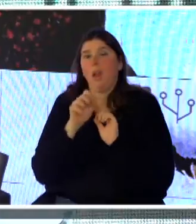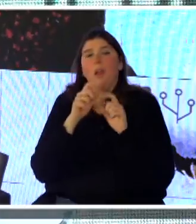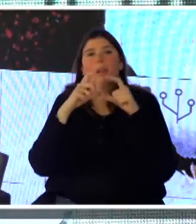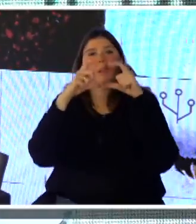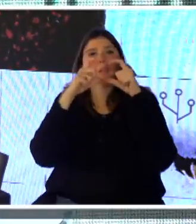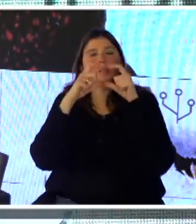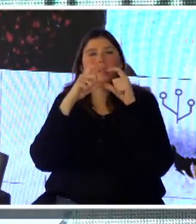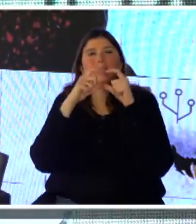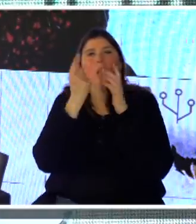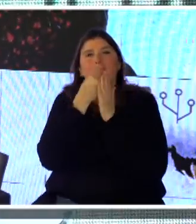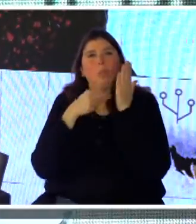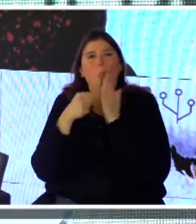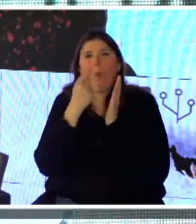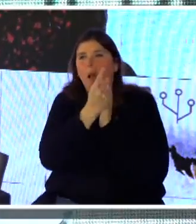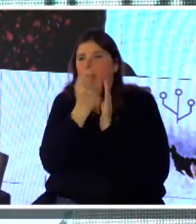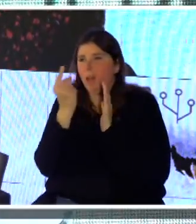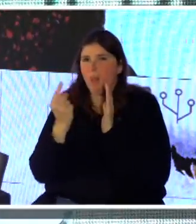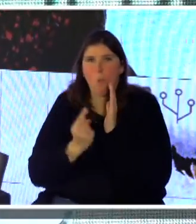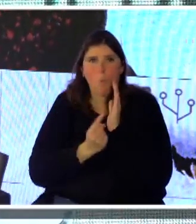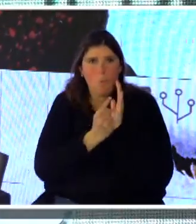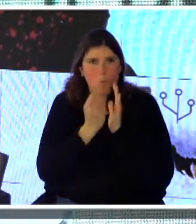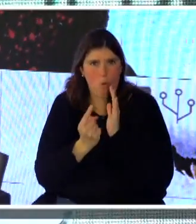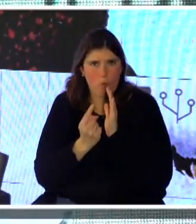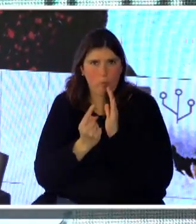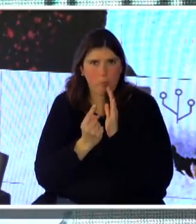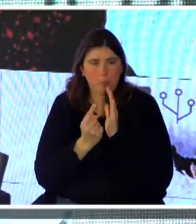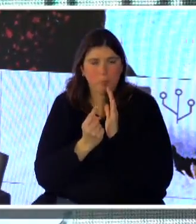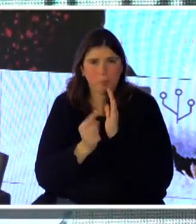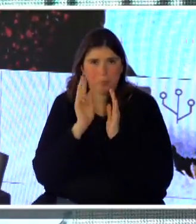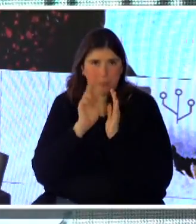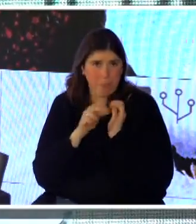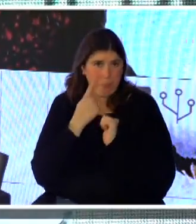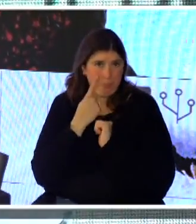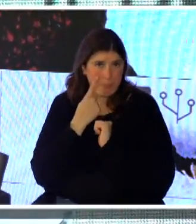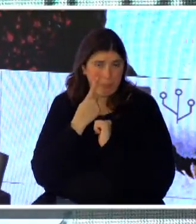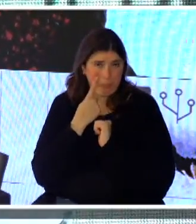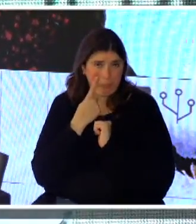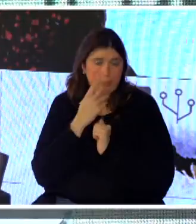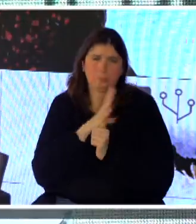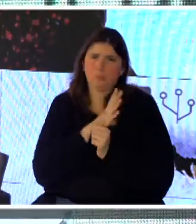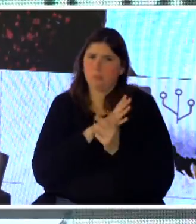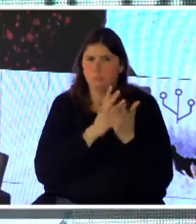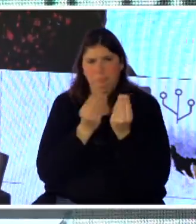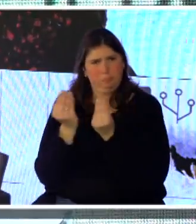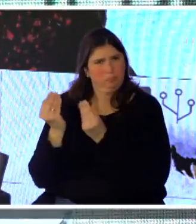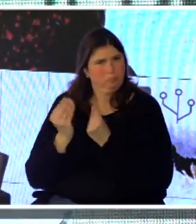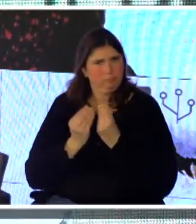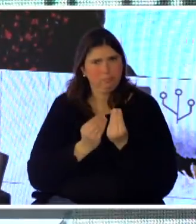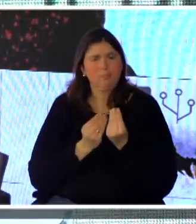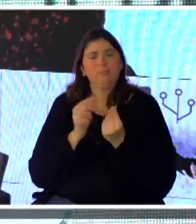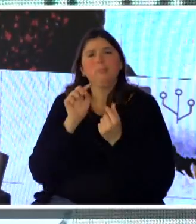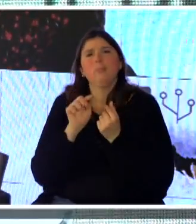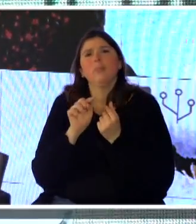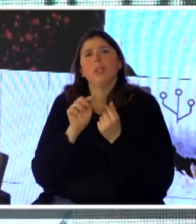cada uno de los sitios web que estamos gestionando. Como ven, acá hay muchos sitios mediante los cuales